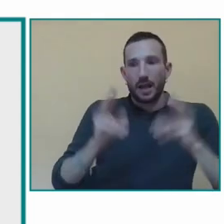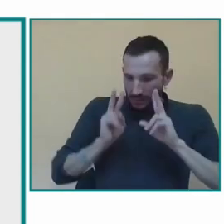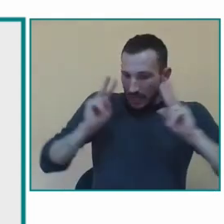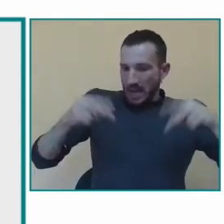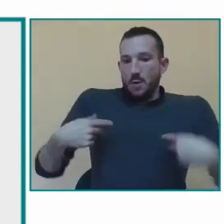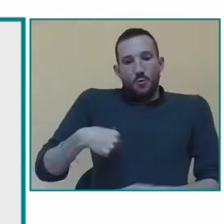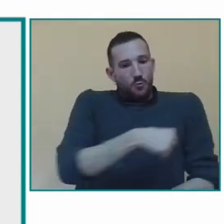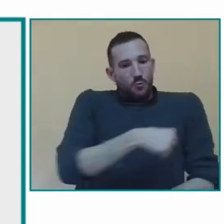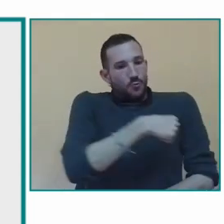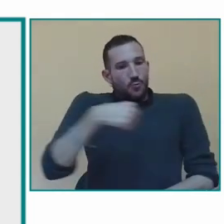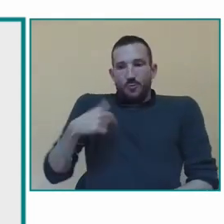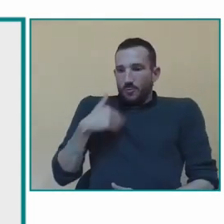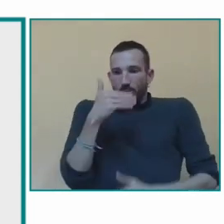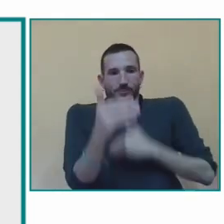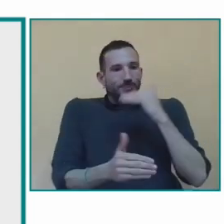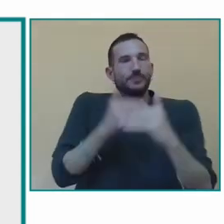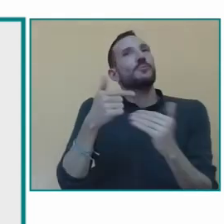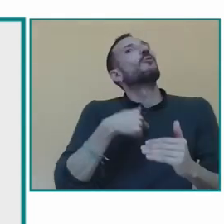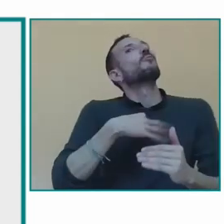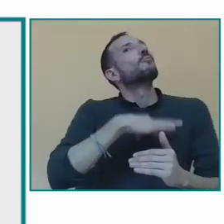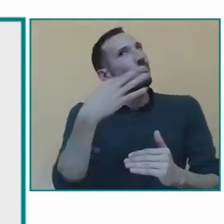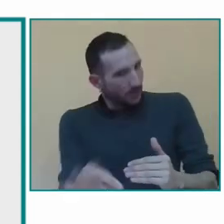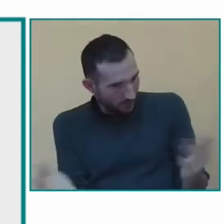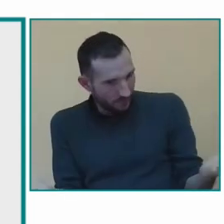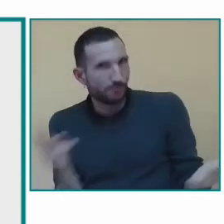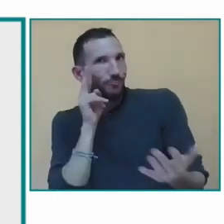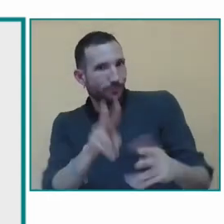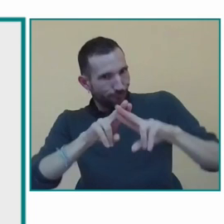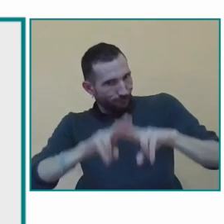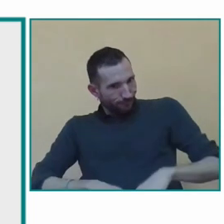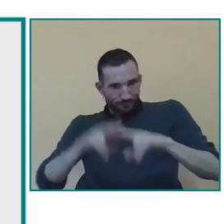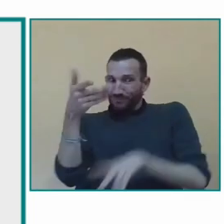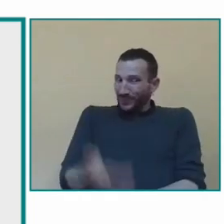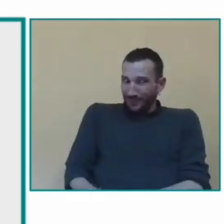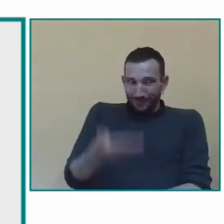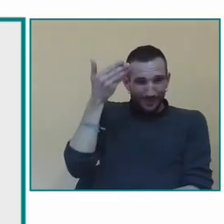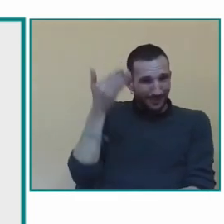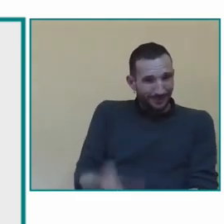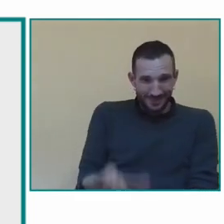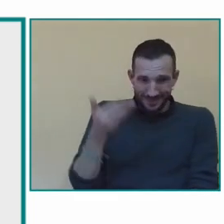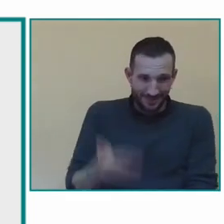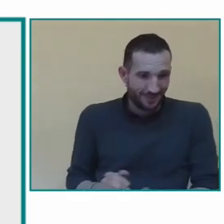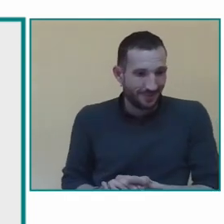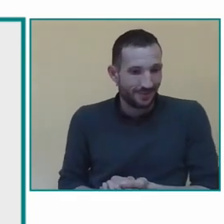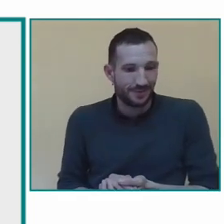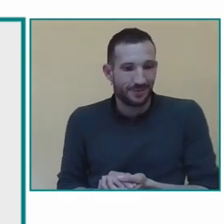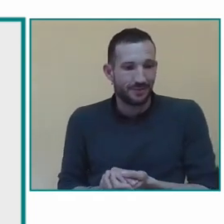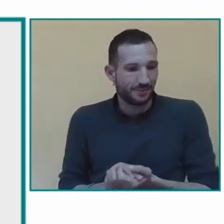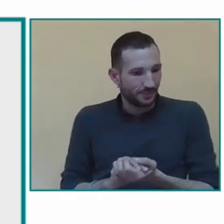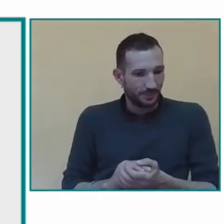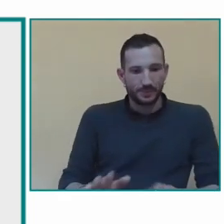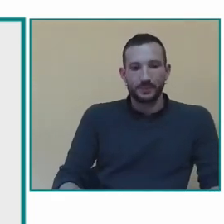normas y esas normas van a ayudarles a mejorar su relación con los demás pero también a mejorar su autoconcepto y cómo se ven ellos a sí mismos